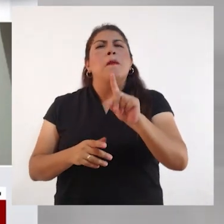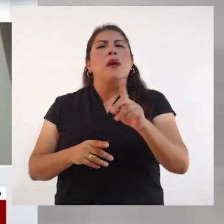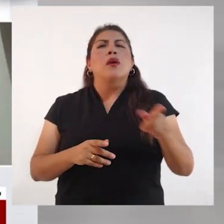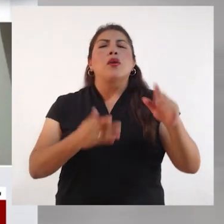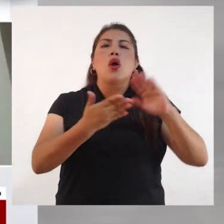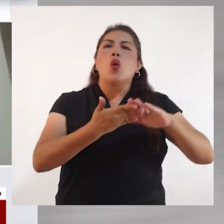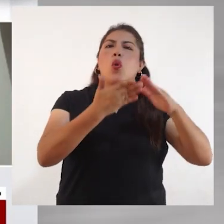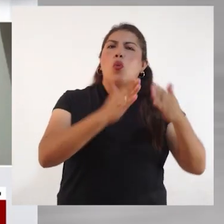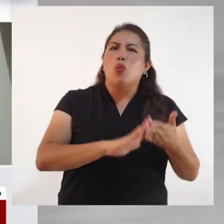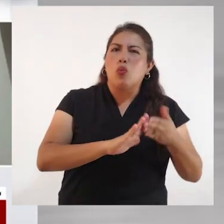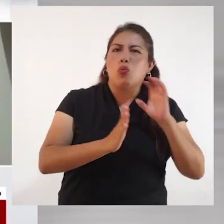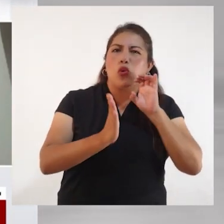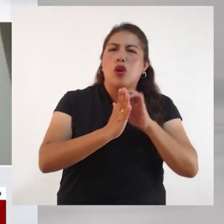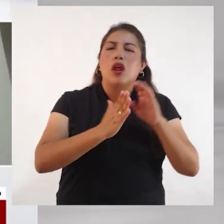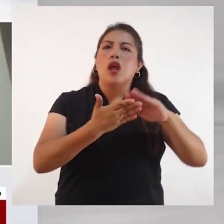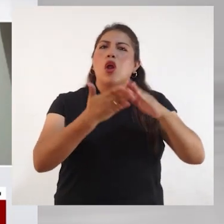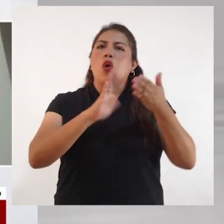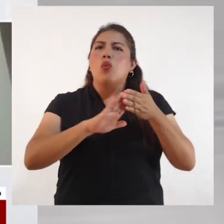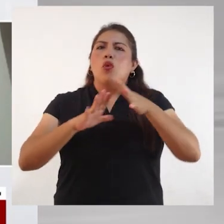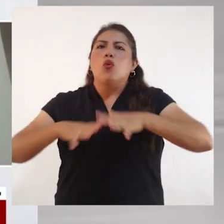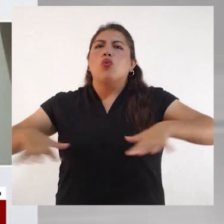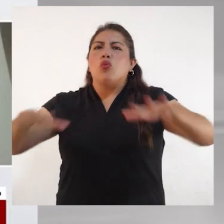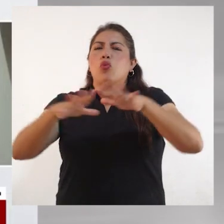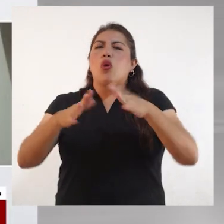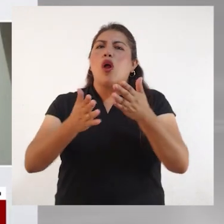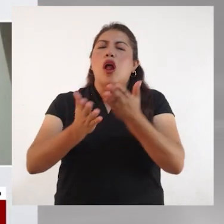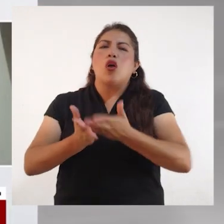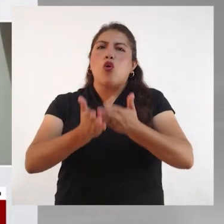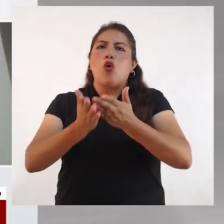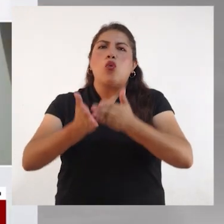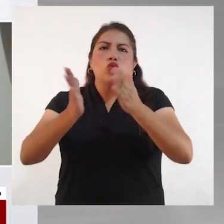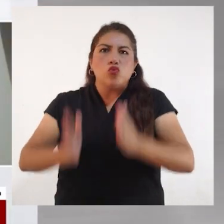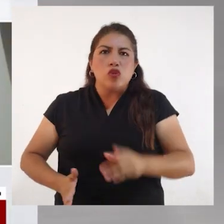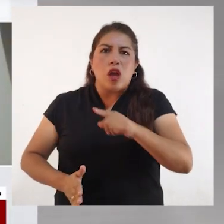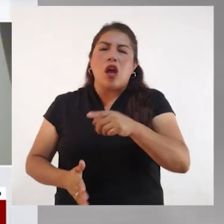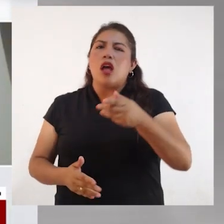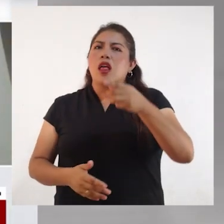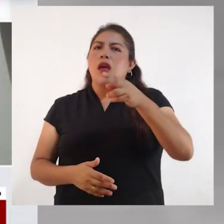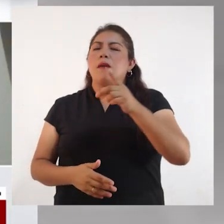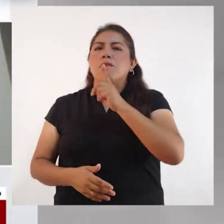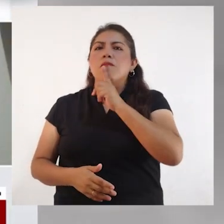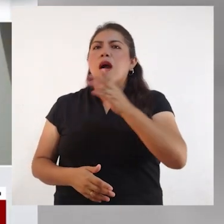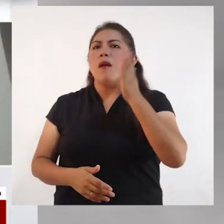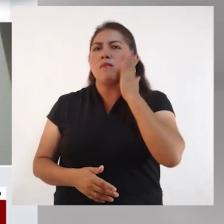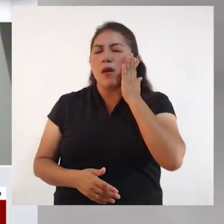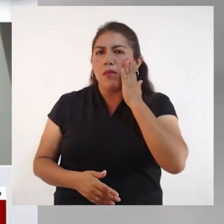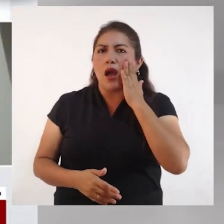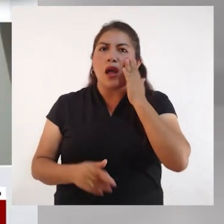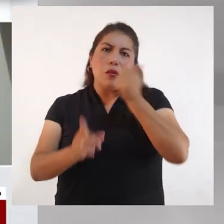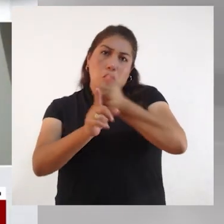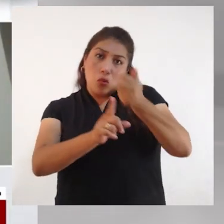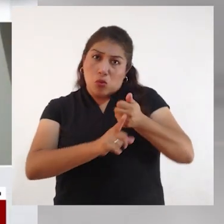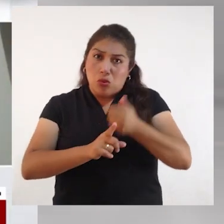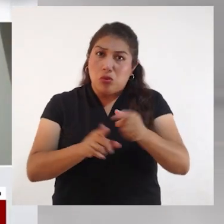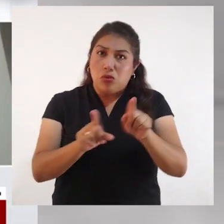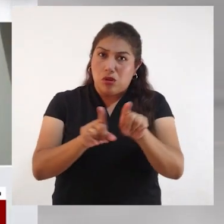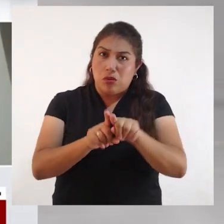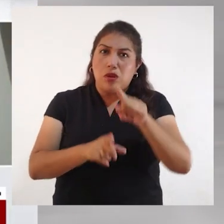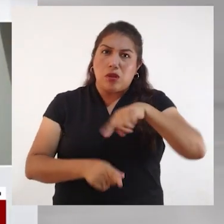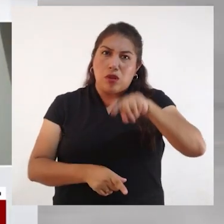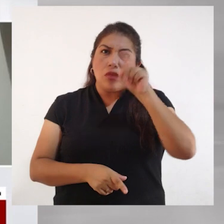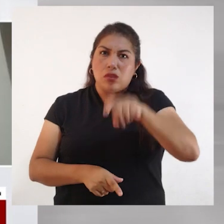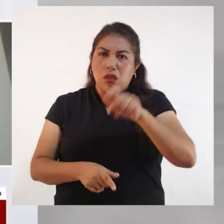decir también de la comunidad? Estamos hablando de los propios estudiantes, de los propios padres de familia que deberían quizás